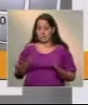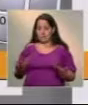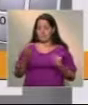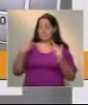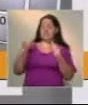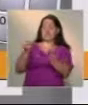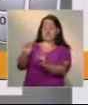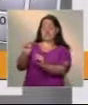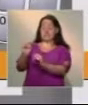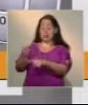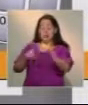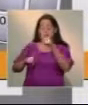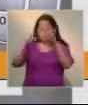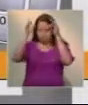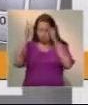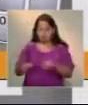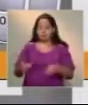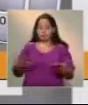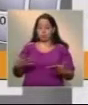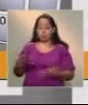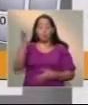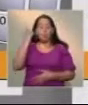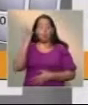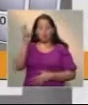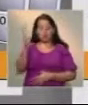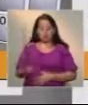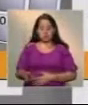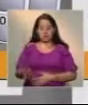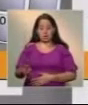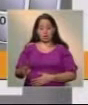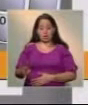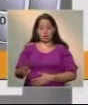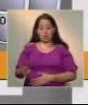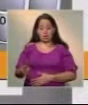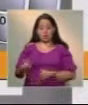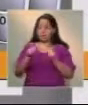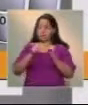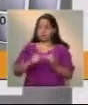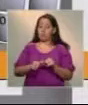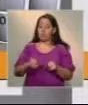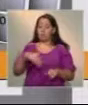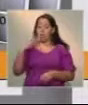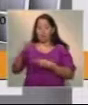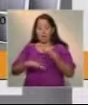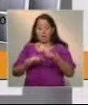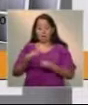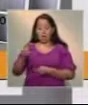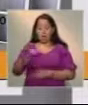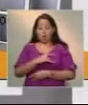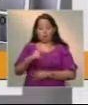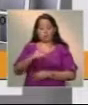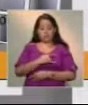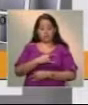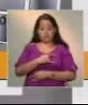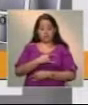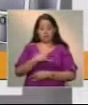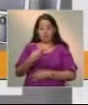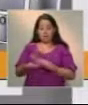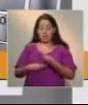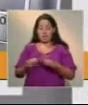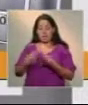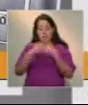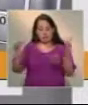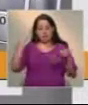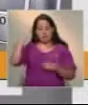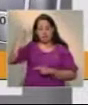rechazo con profunda firmeza, como mujer venezolana, que esto se le pueda estar haciendo a una universidad que lo que es es plural y